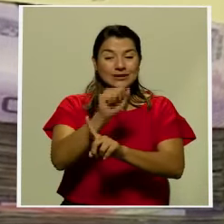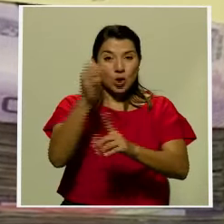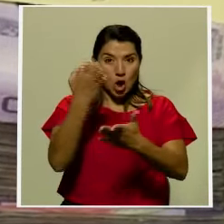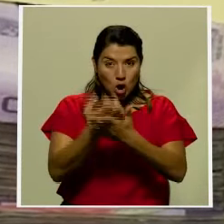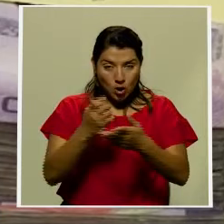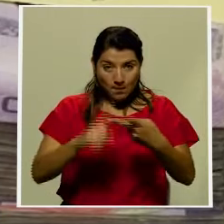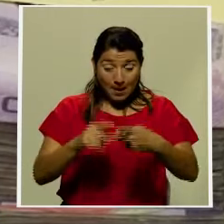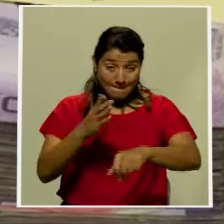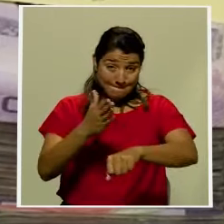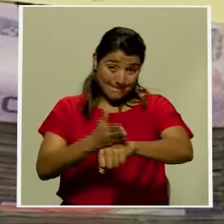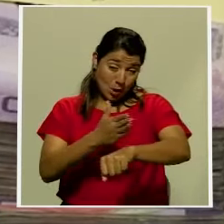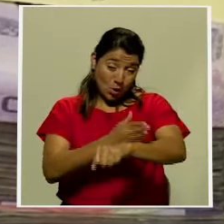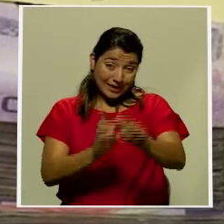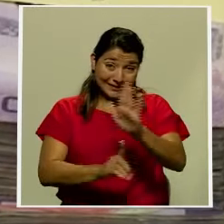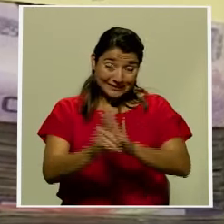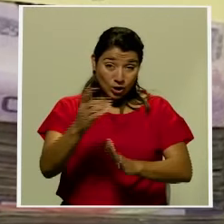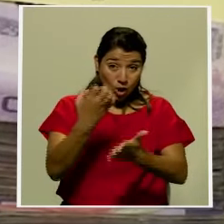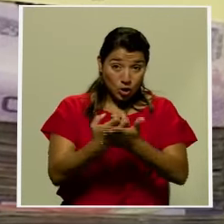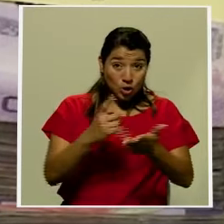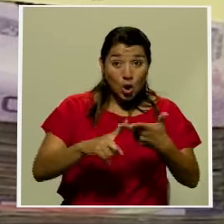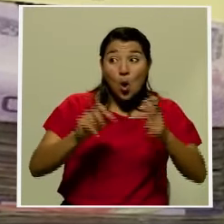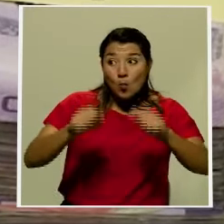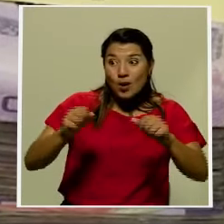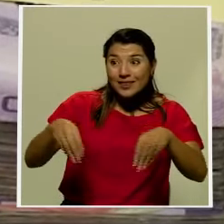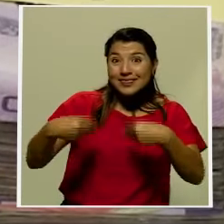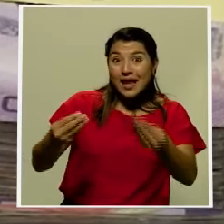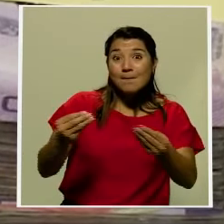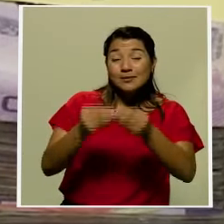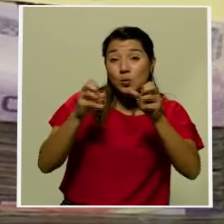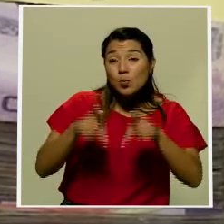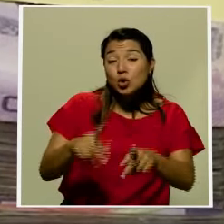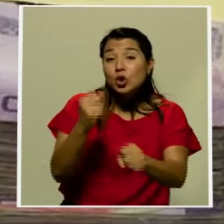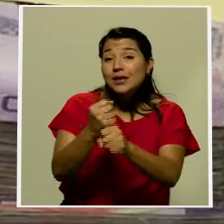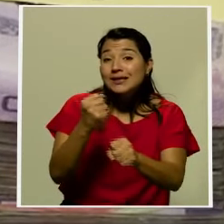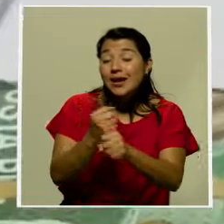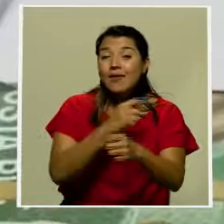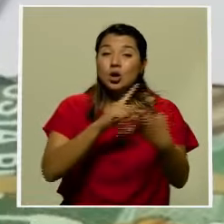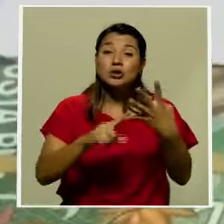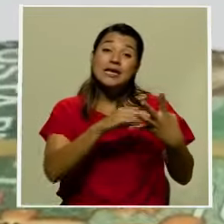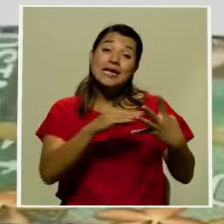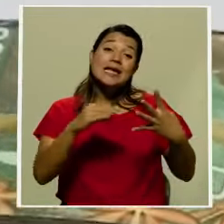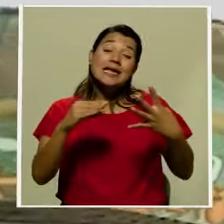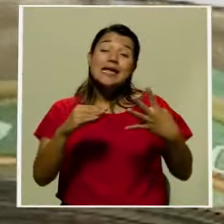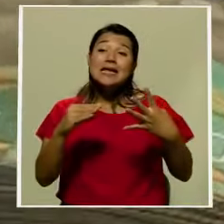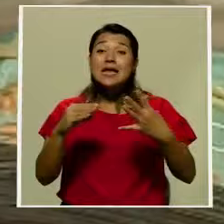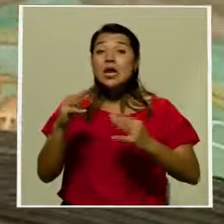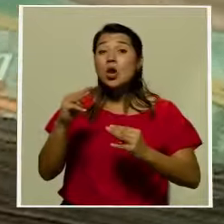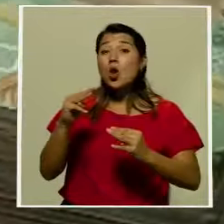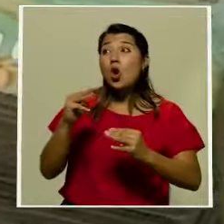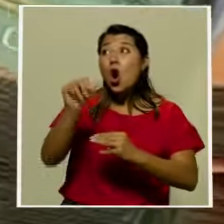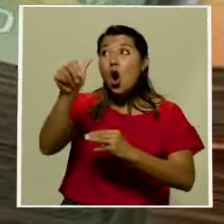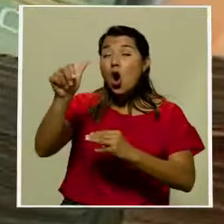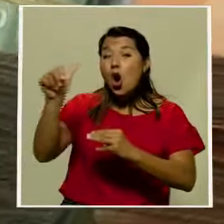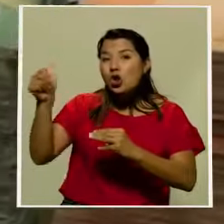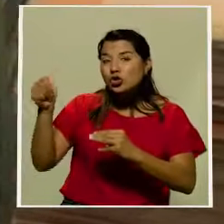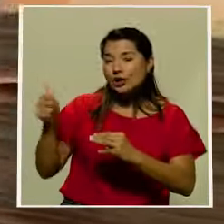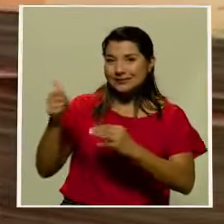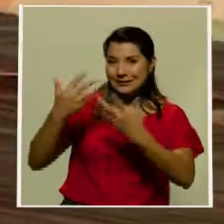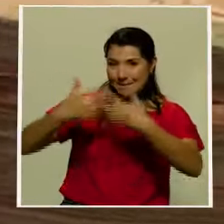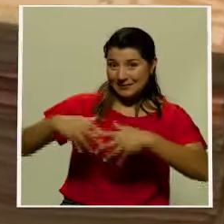crecimiento económico y potenciar la generación de empleos y aumentar la credibilidad de los mercados financieros en la ruta